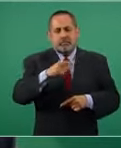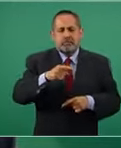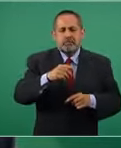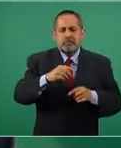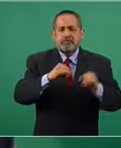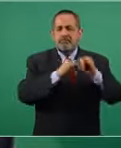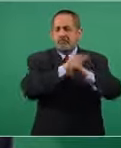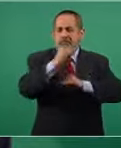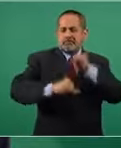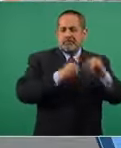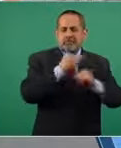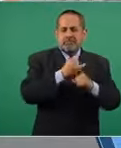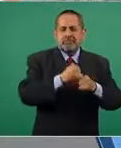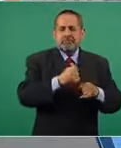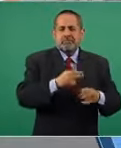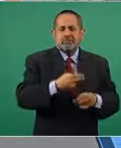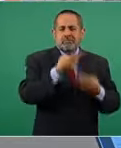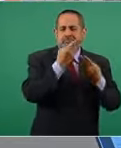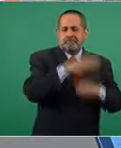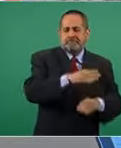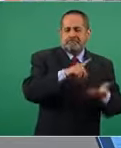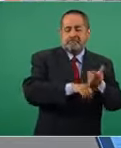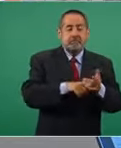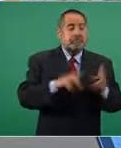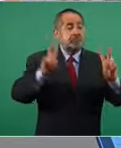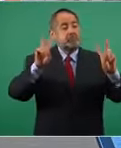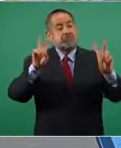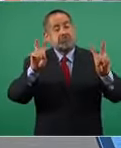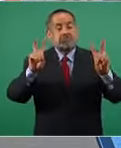que supuestamente actúan